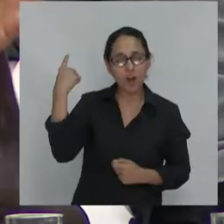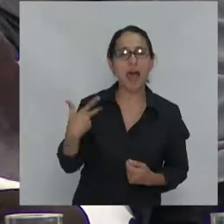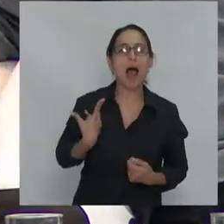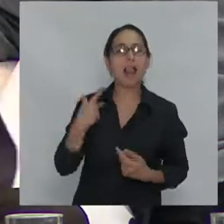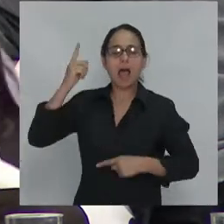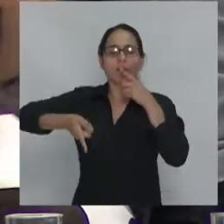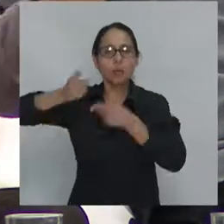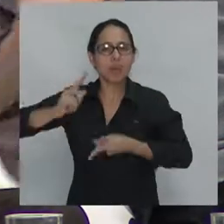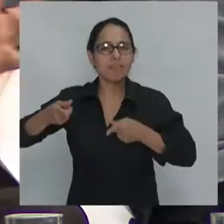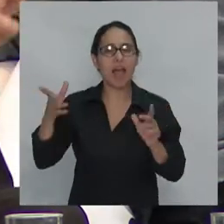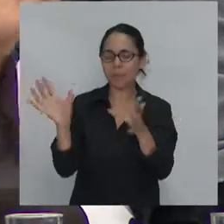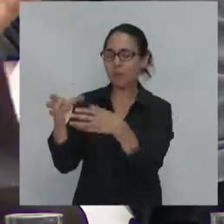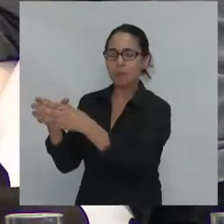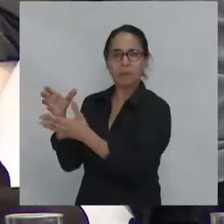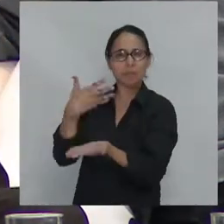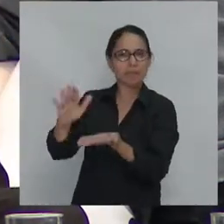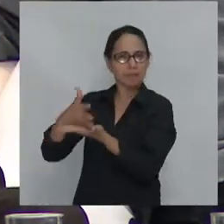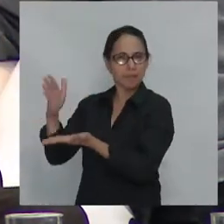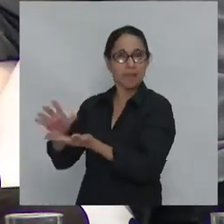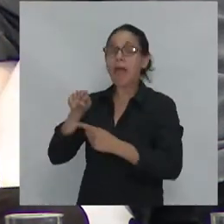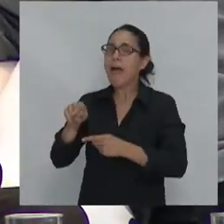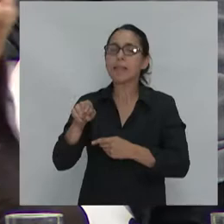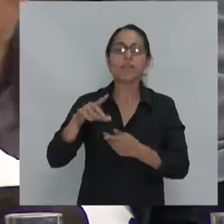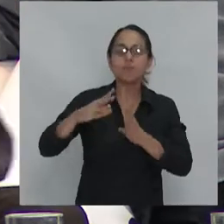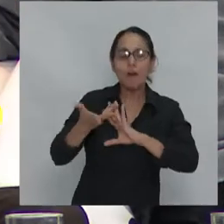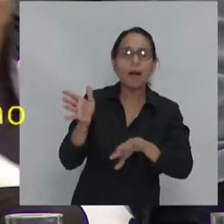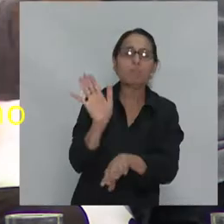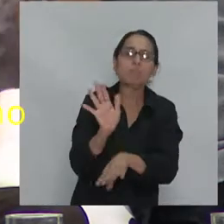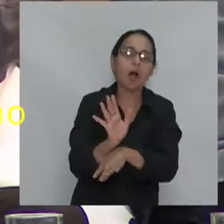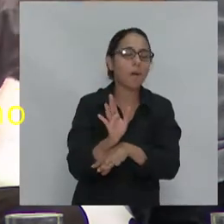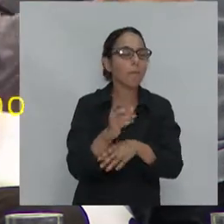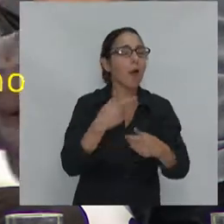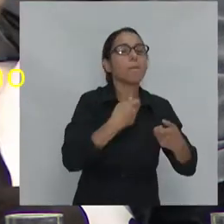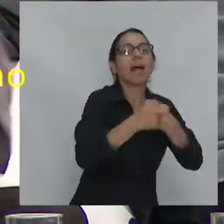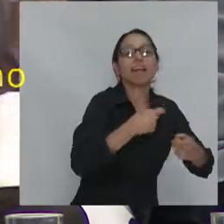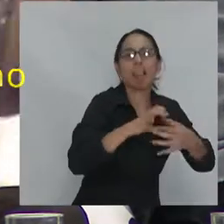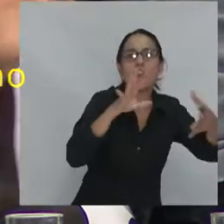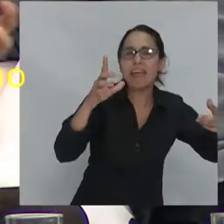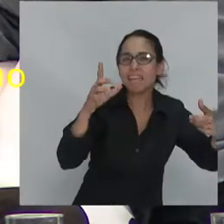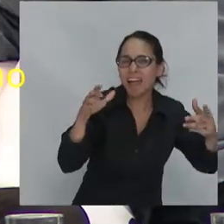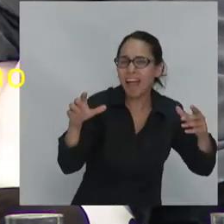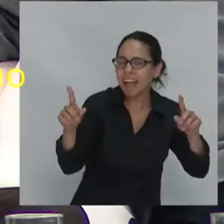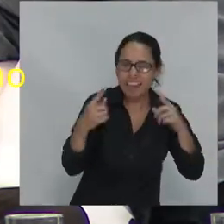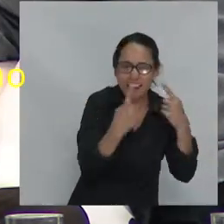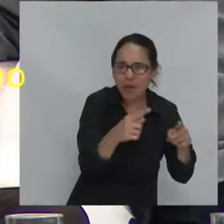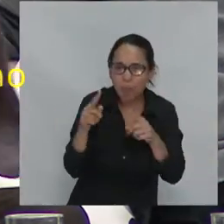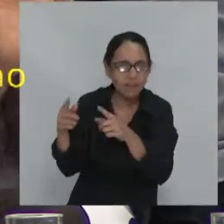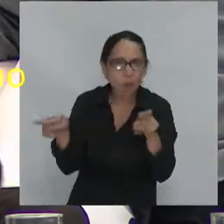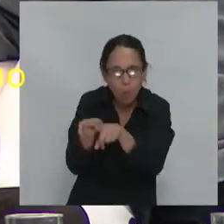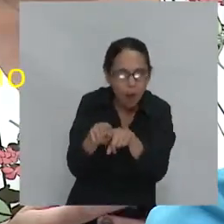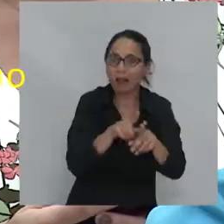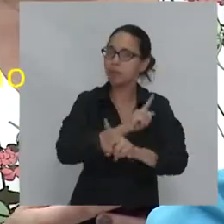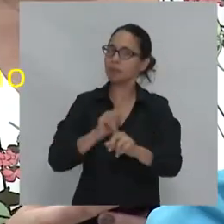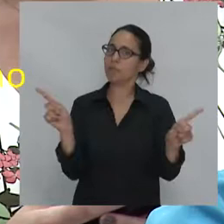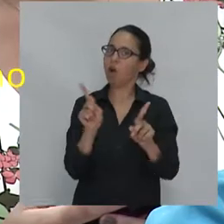Esto no es el libre mercado no no son los individuos maximizantes es